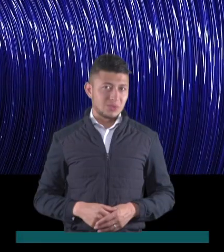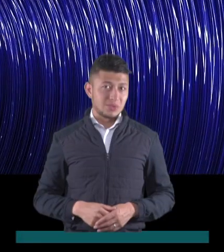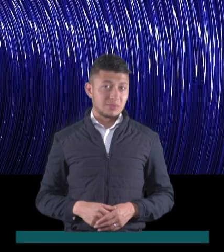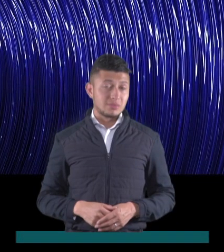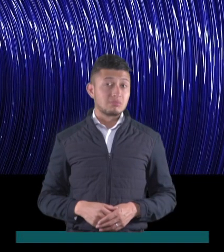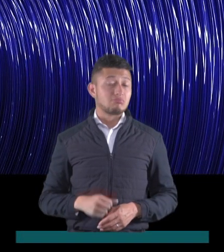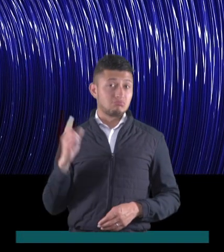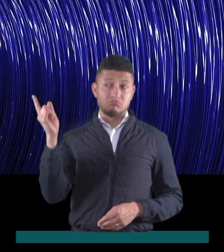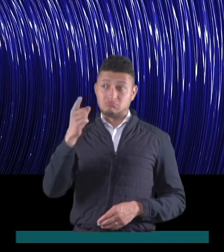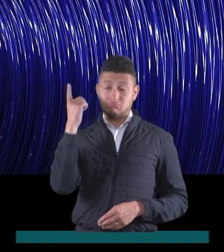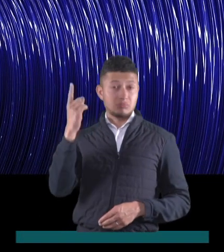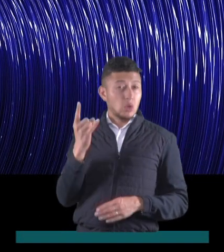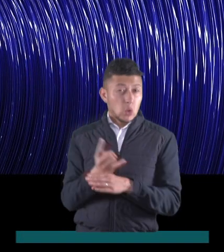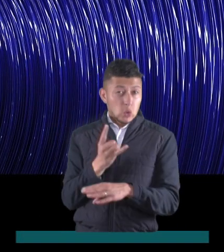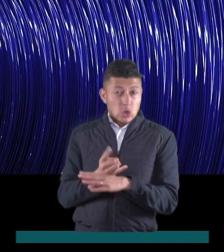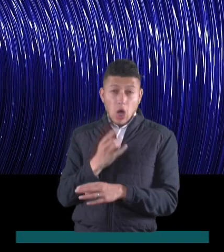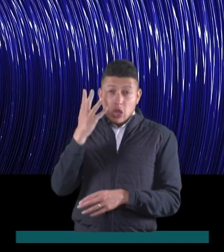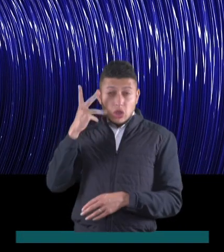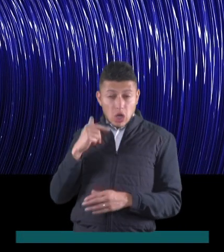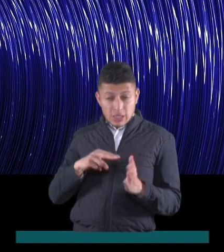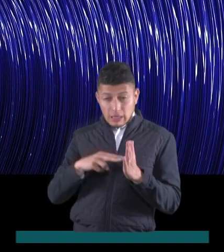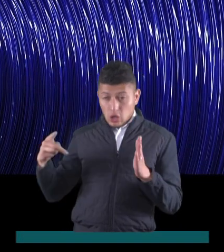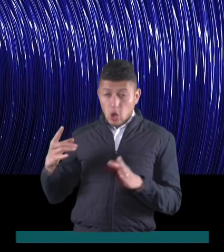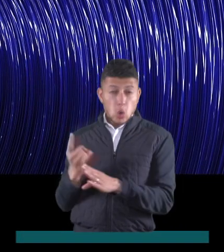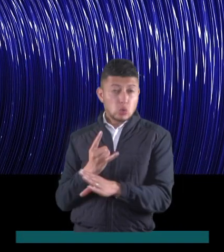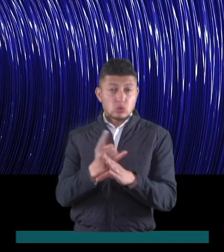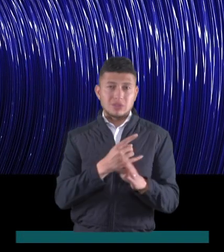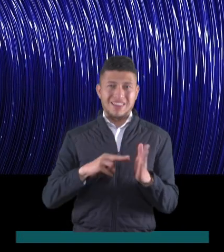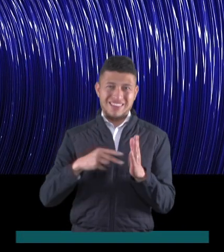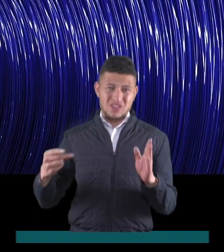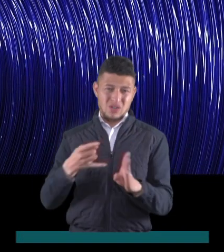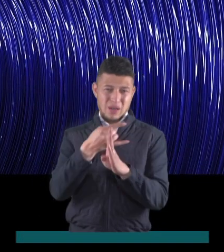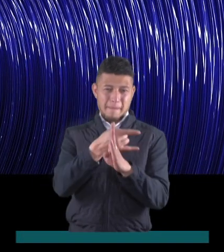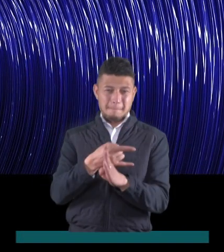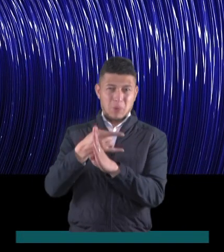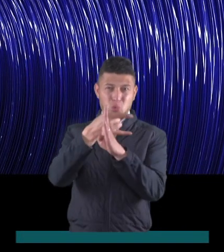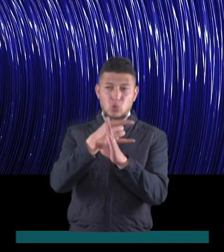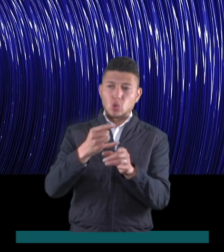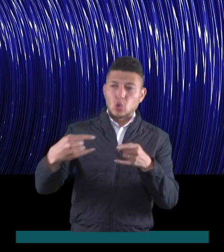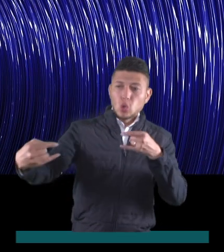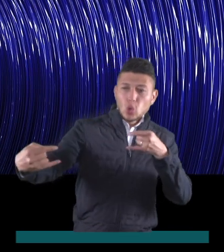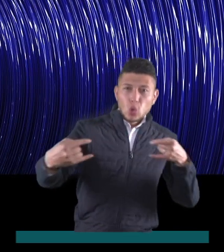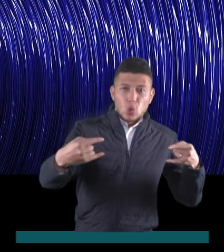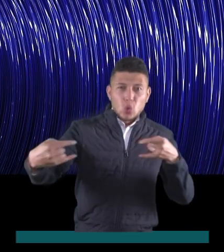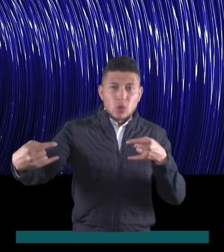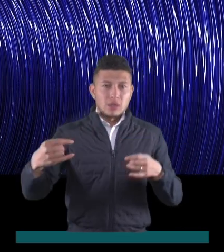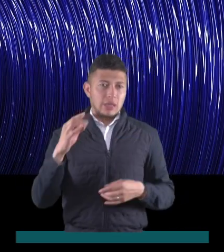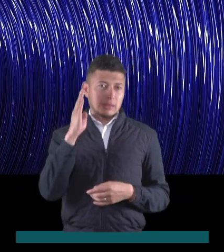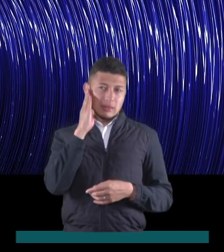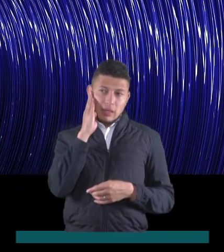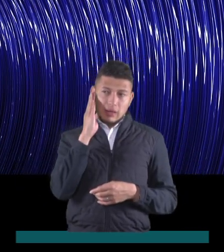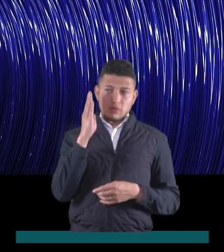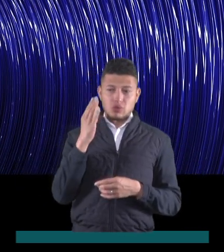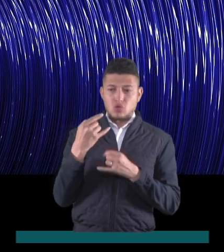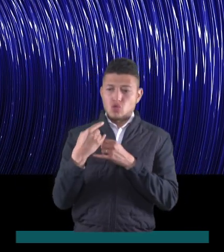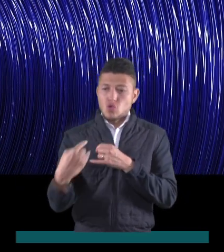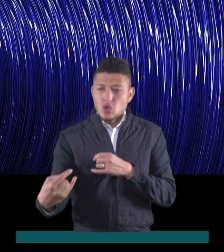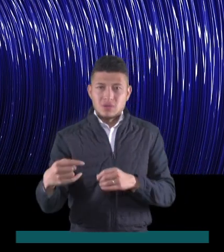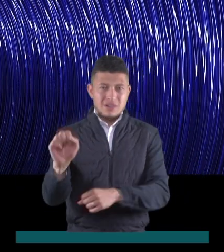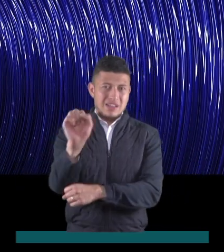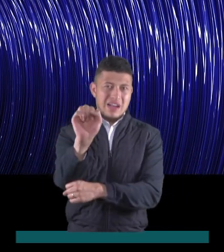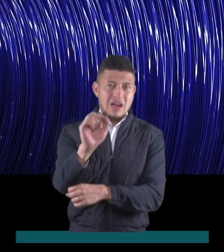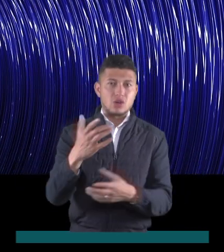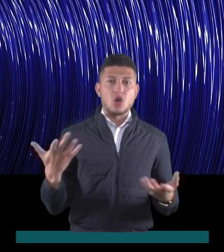asunto. Es notable que a pesar de que la usamos a diario, la tecnología Bluetooth que conecta de manera inalámbrica nuestros teléfonos al sistema del